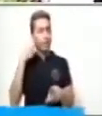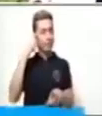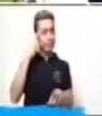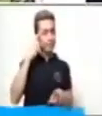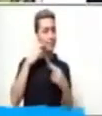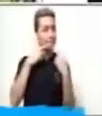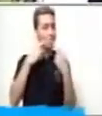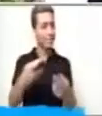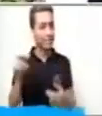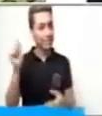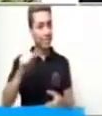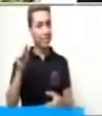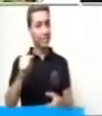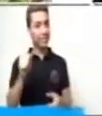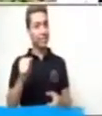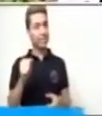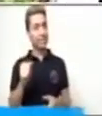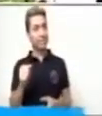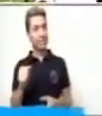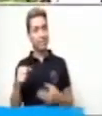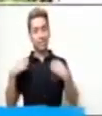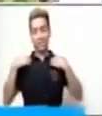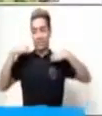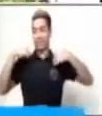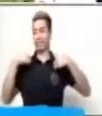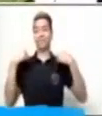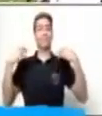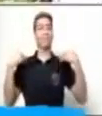justo aquí.